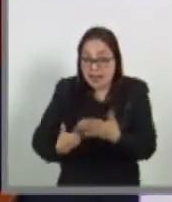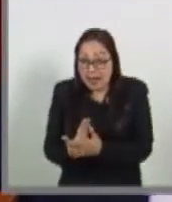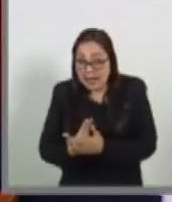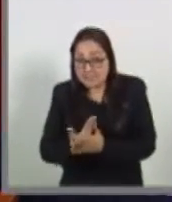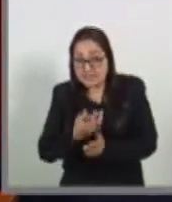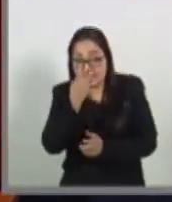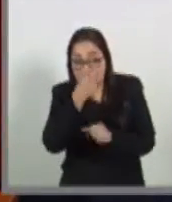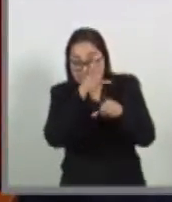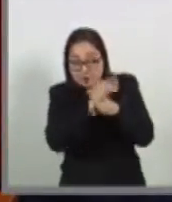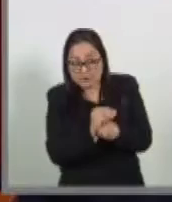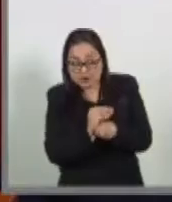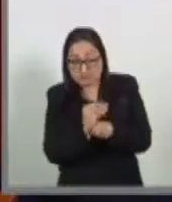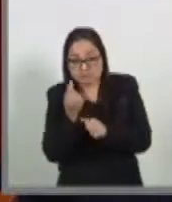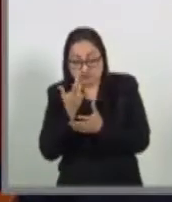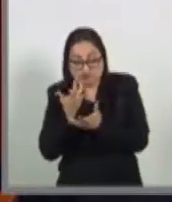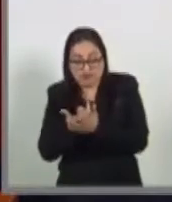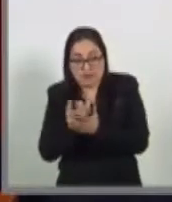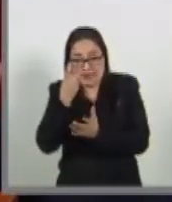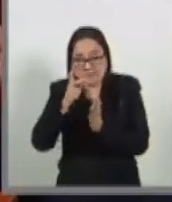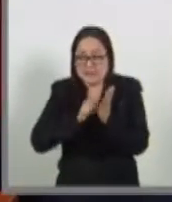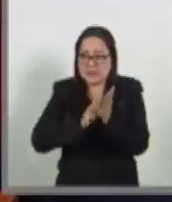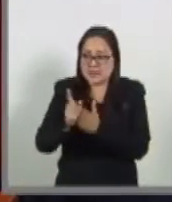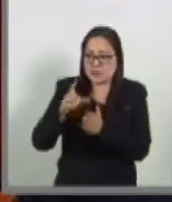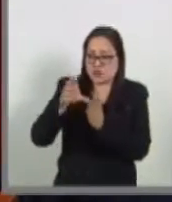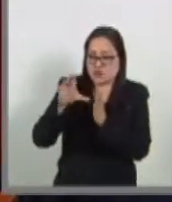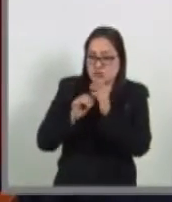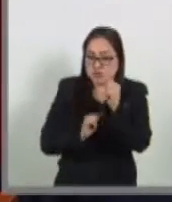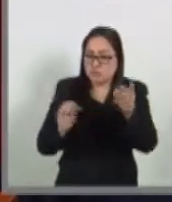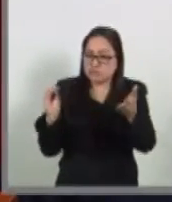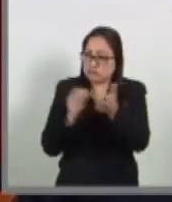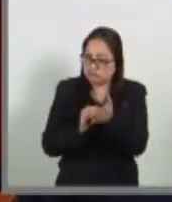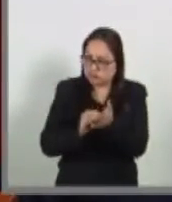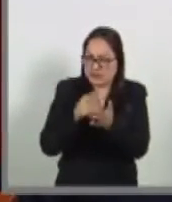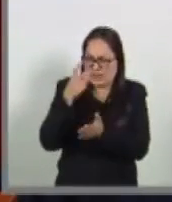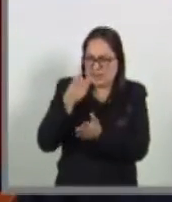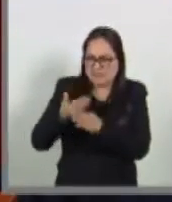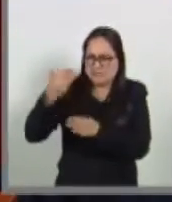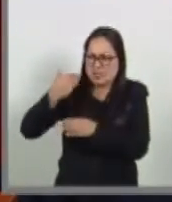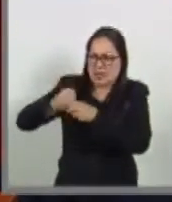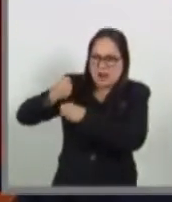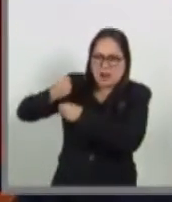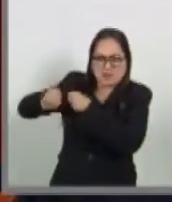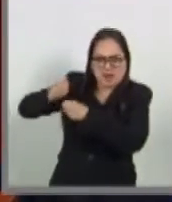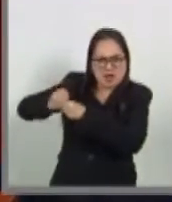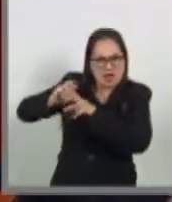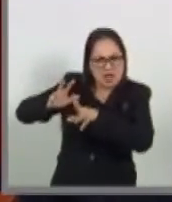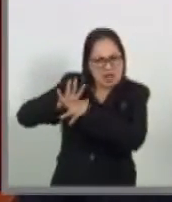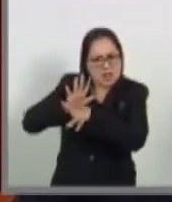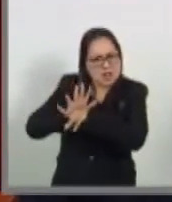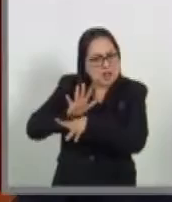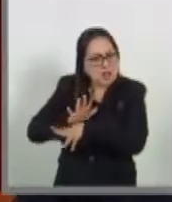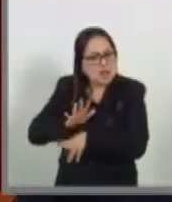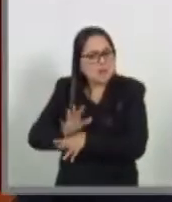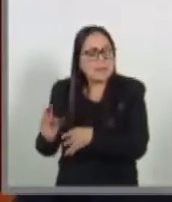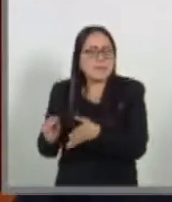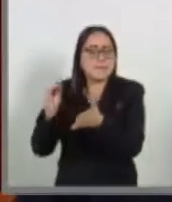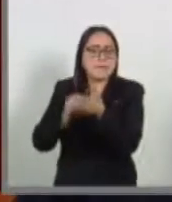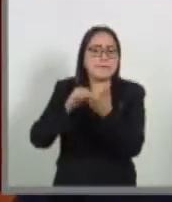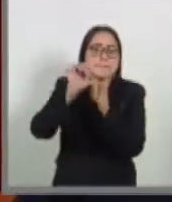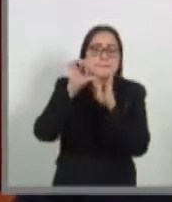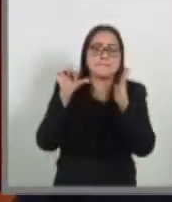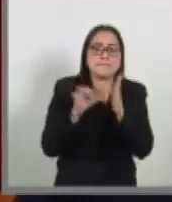derecho consagrado hace muchos años y con el tiempo se modificó para que se pudiera establecer en el artículo